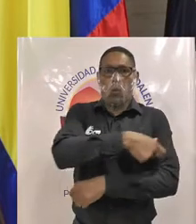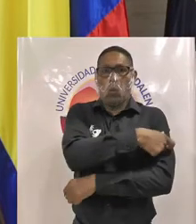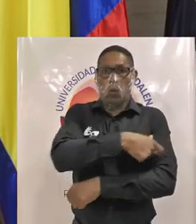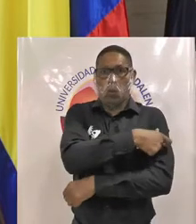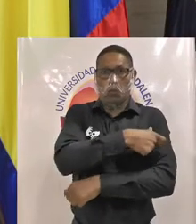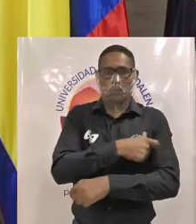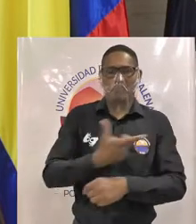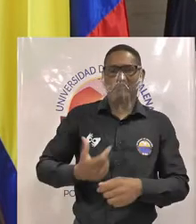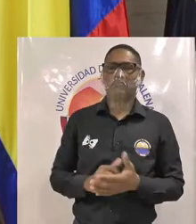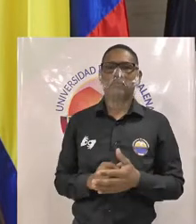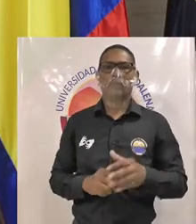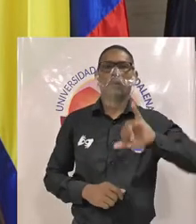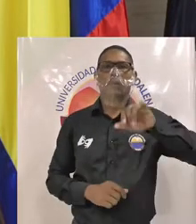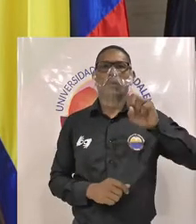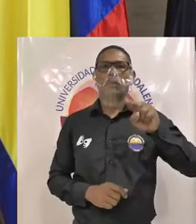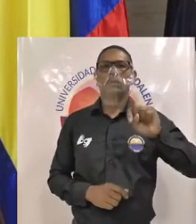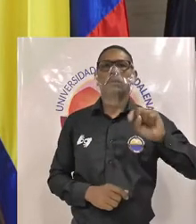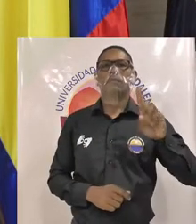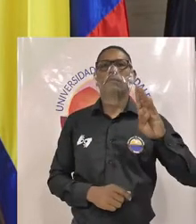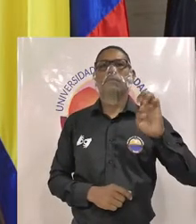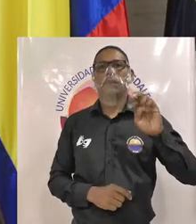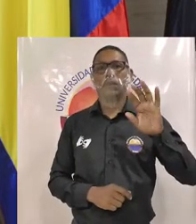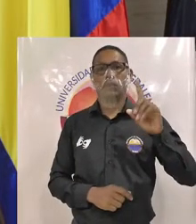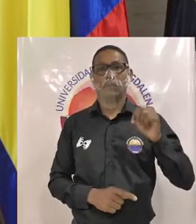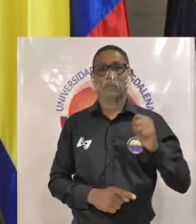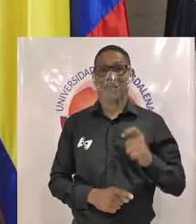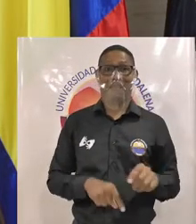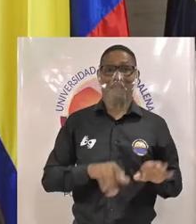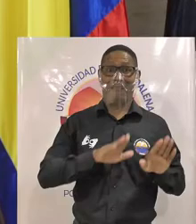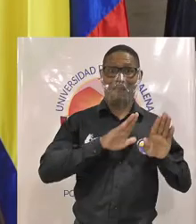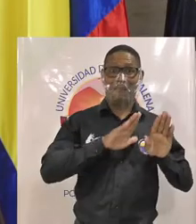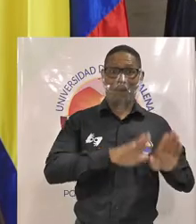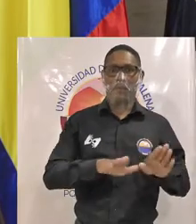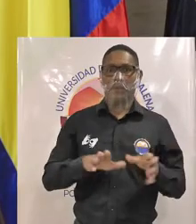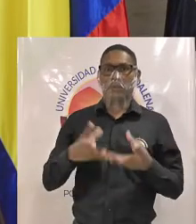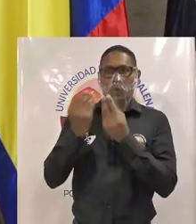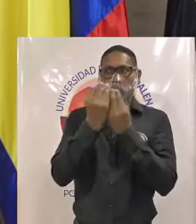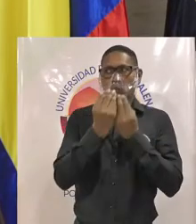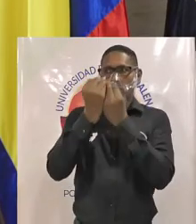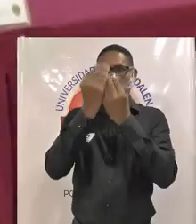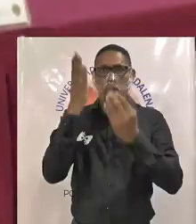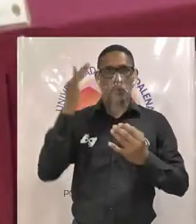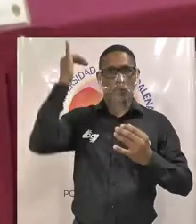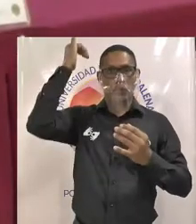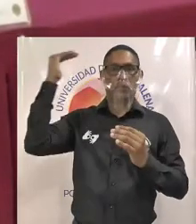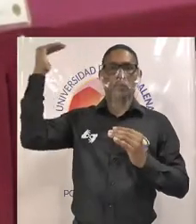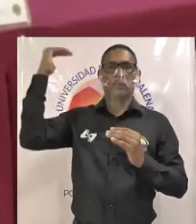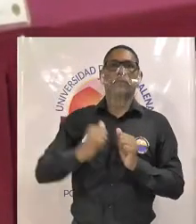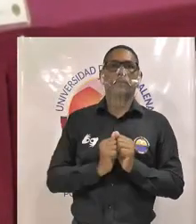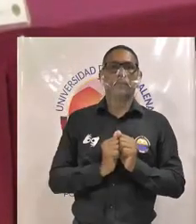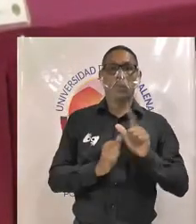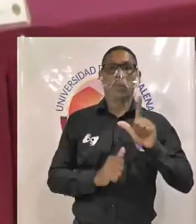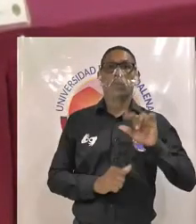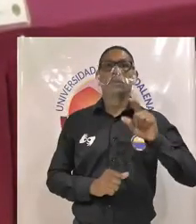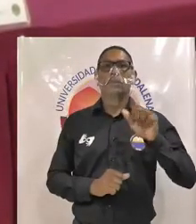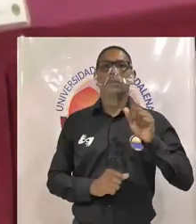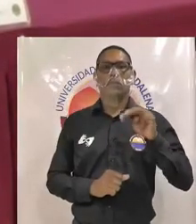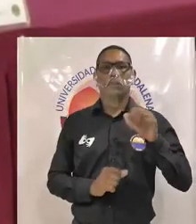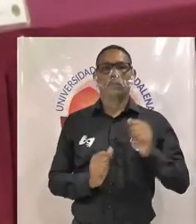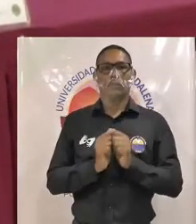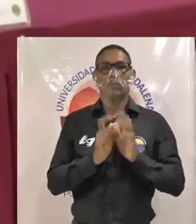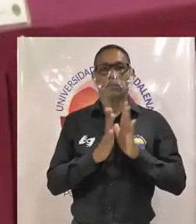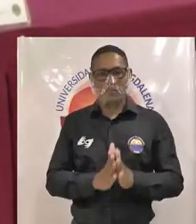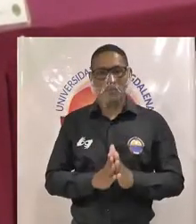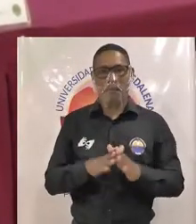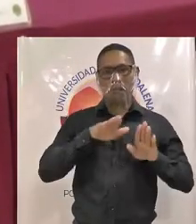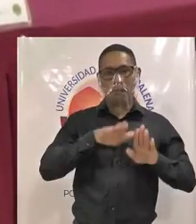conformado por José Miguel Verdugo Viedo, representante del Consejo Superior y Presidente del Comité de Garantías Luis Armando Vila Sierra, representante del